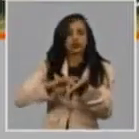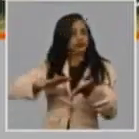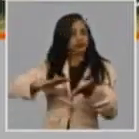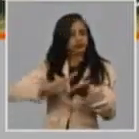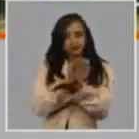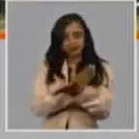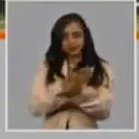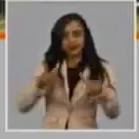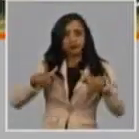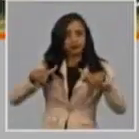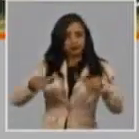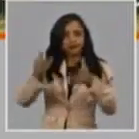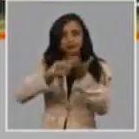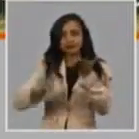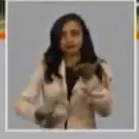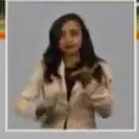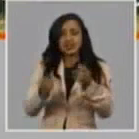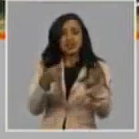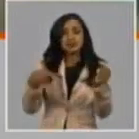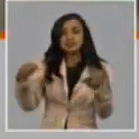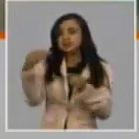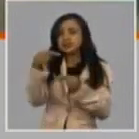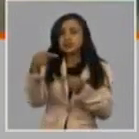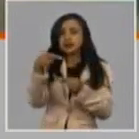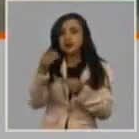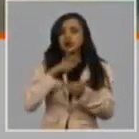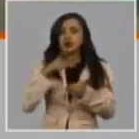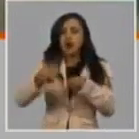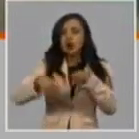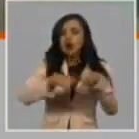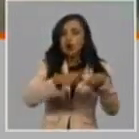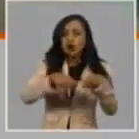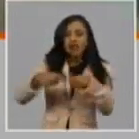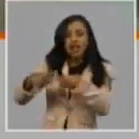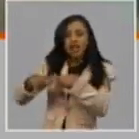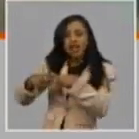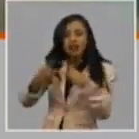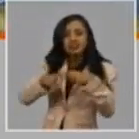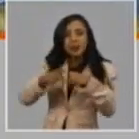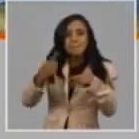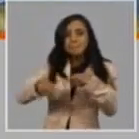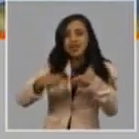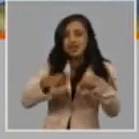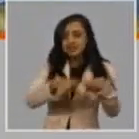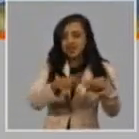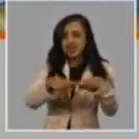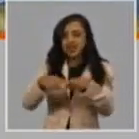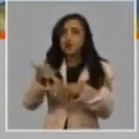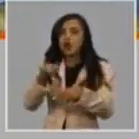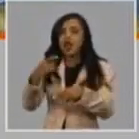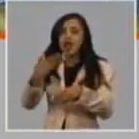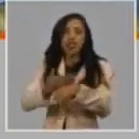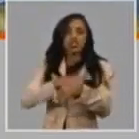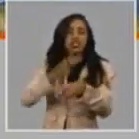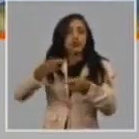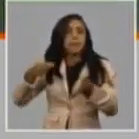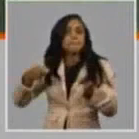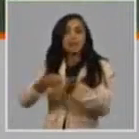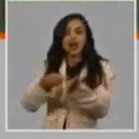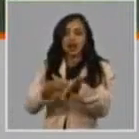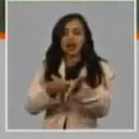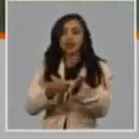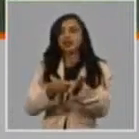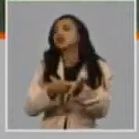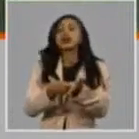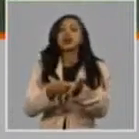fuentes renovables de energía y sobre todo de sus principales partes y piezas que también es algo que se tiene en cuenta en esta regulación que como